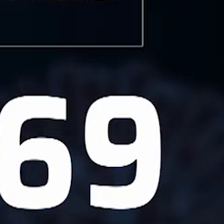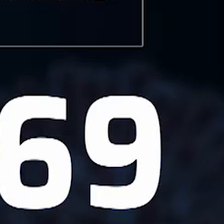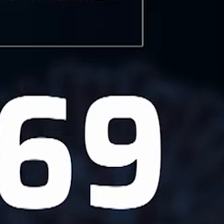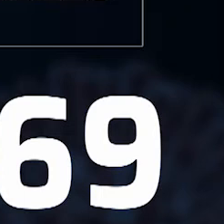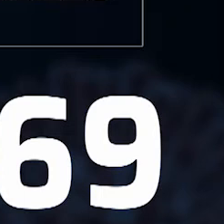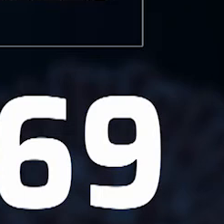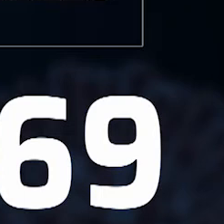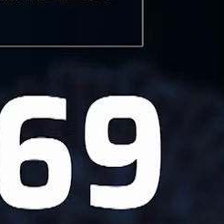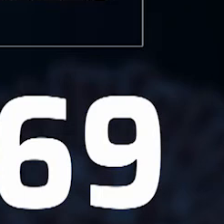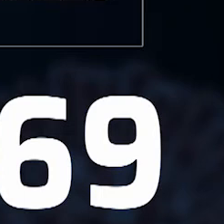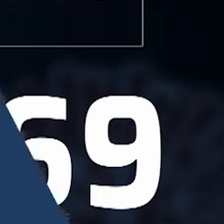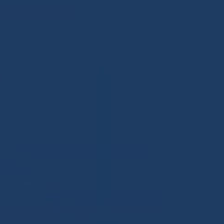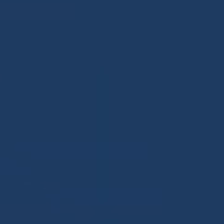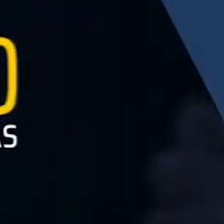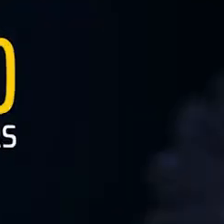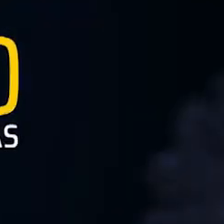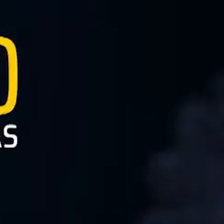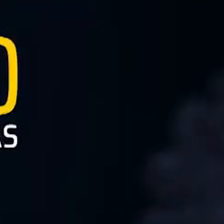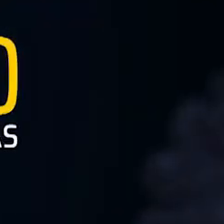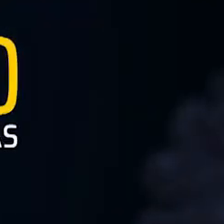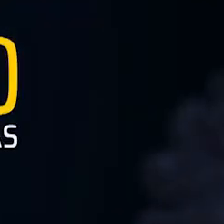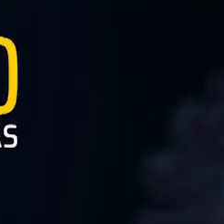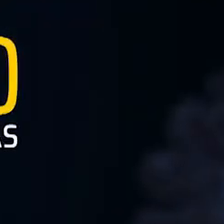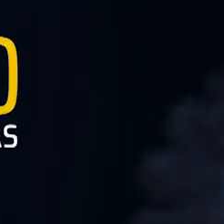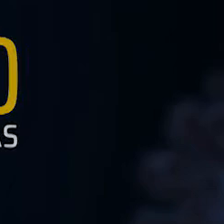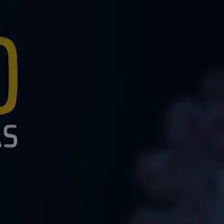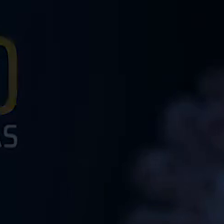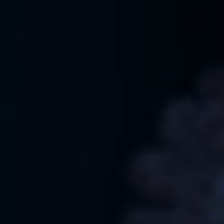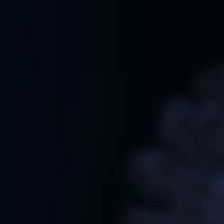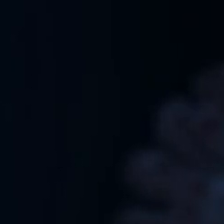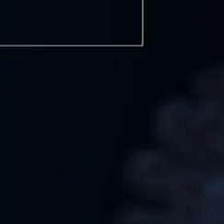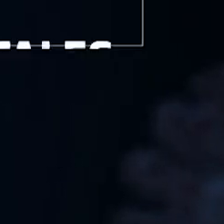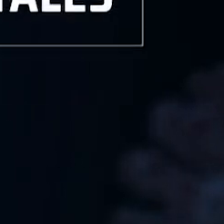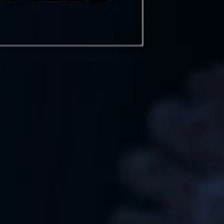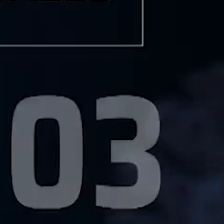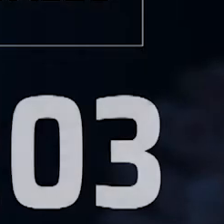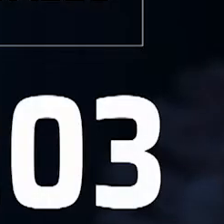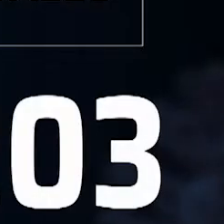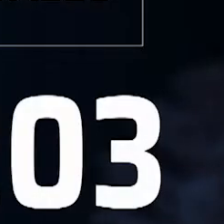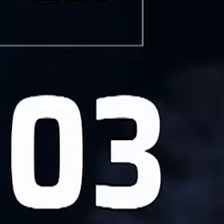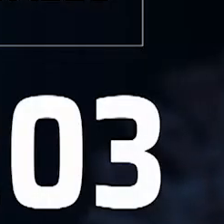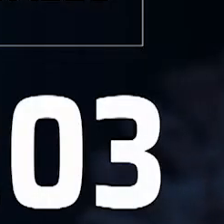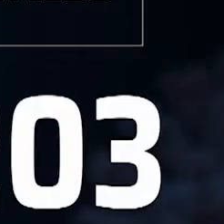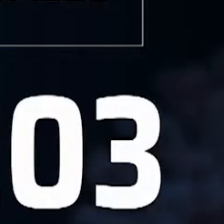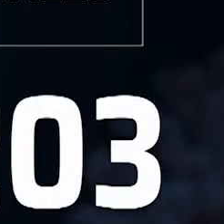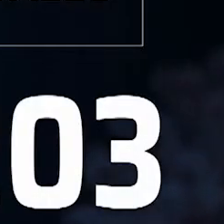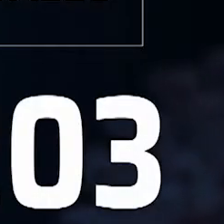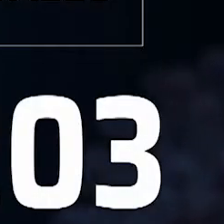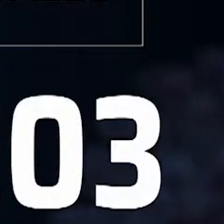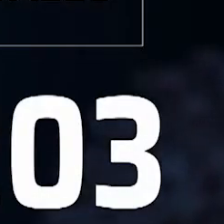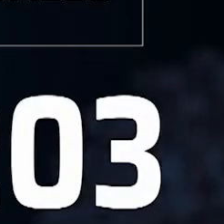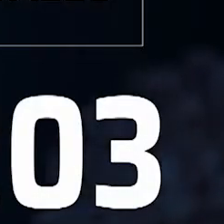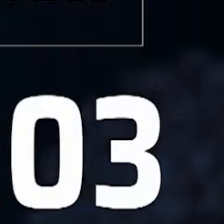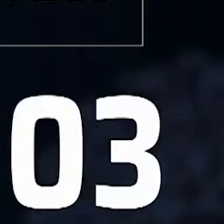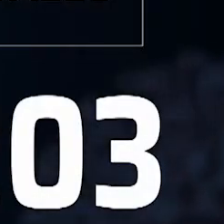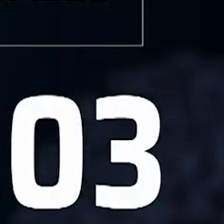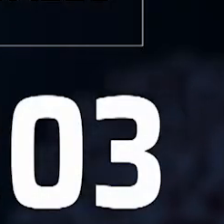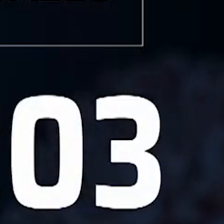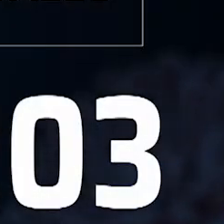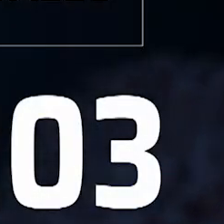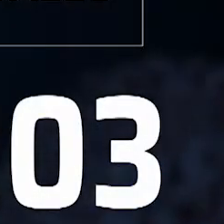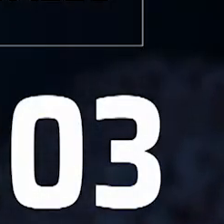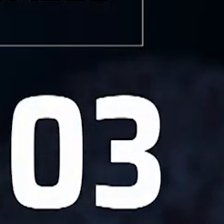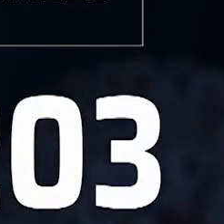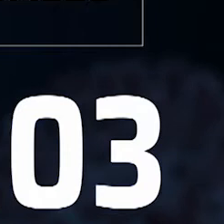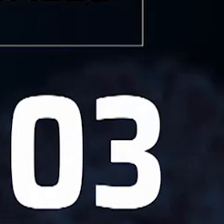Vamos a continuación con el departamento del Quindío, donde las cifras no son la excepción y continúan en ascenso. 218 nuevos